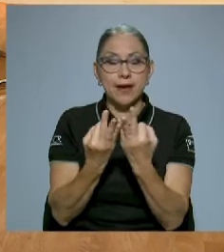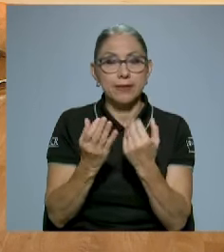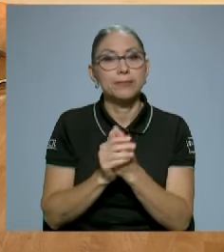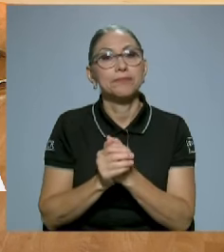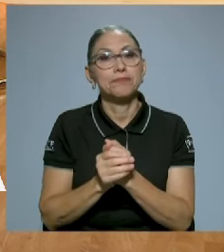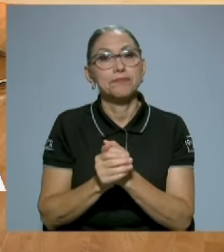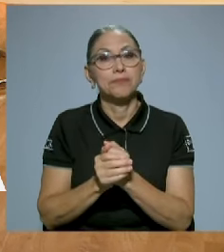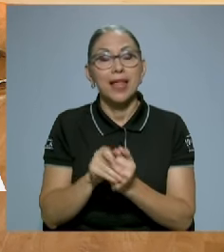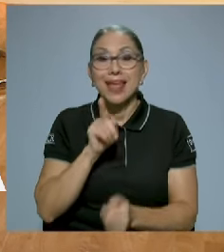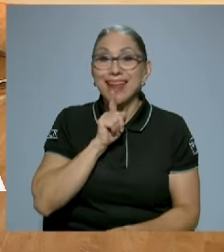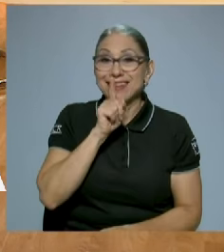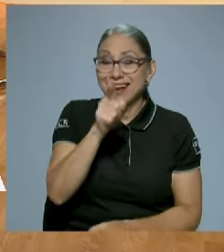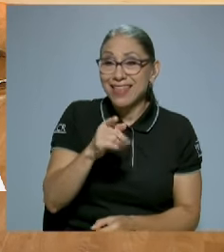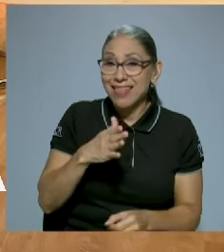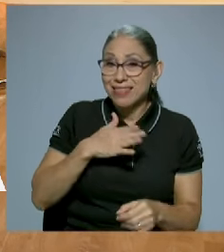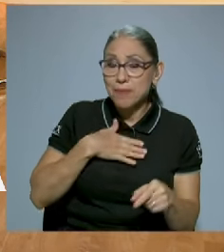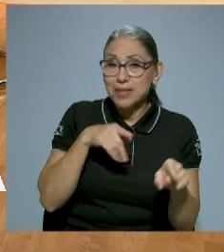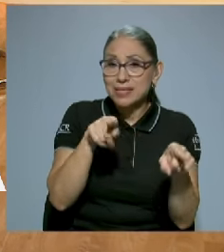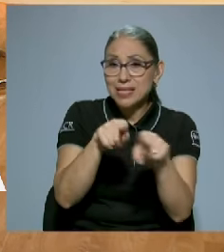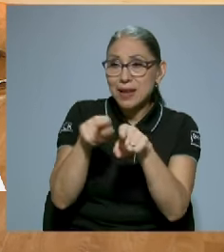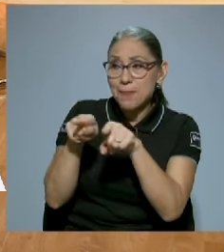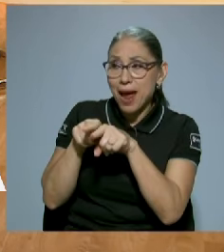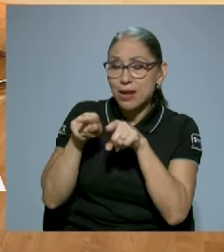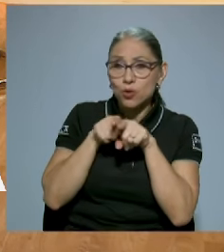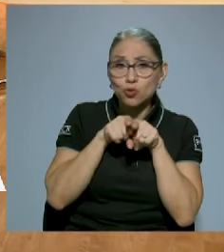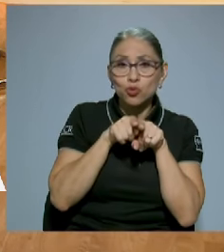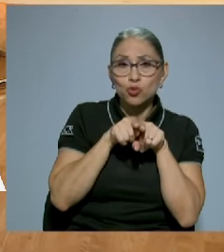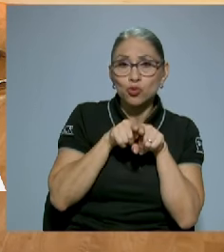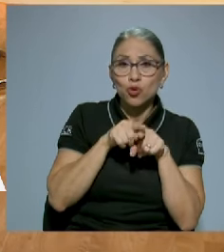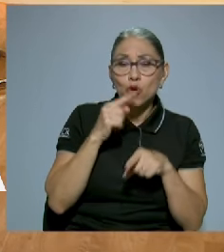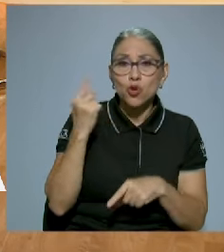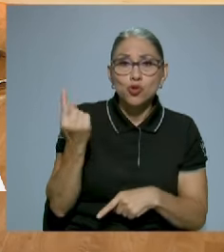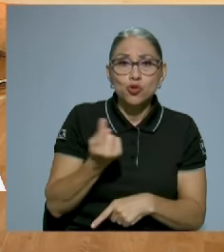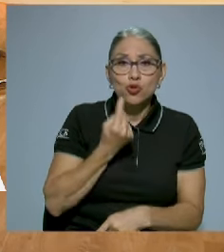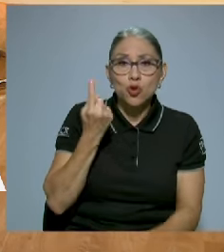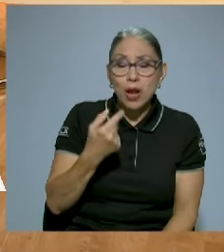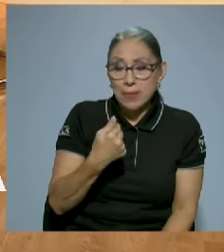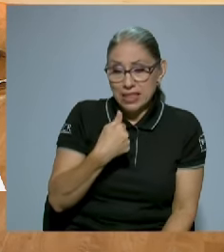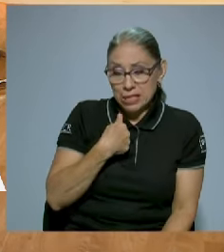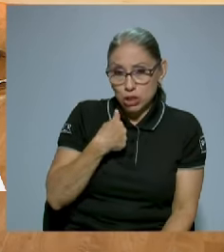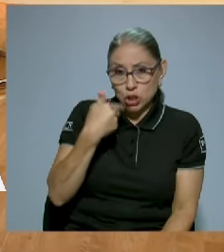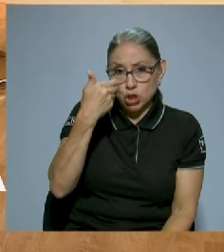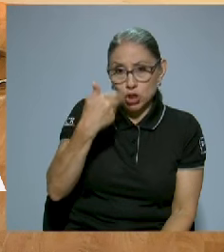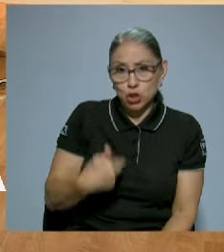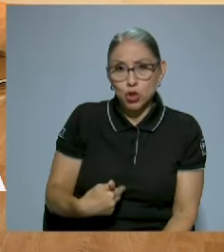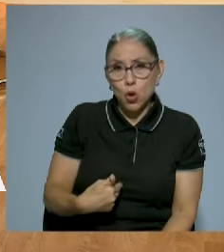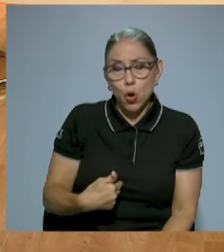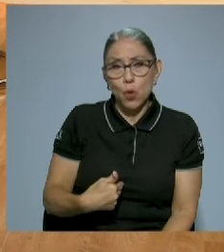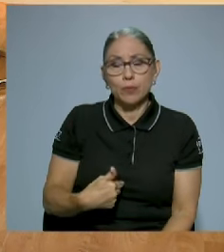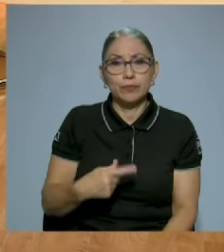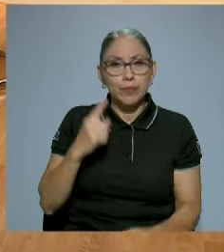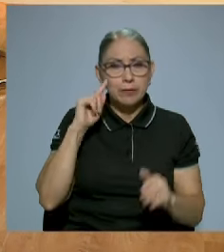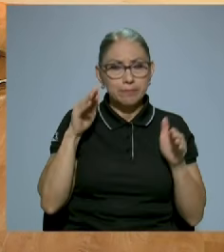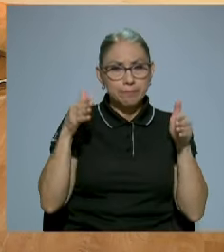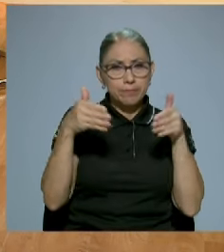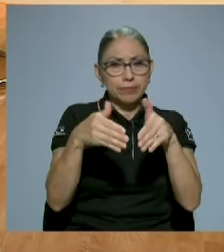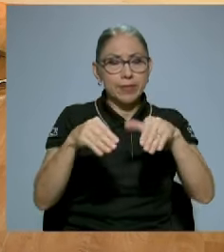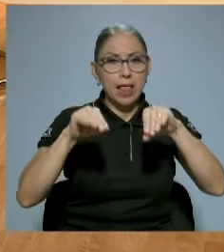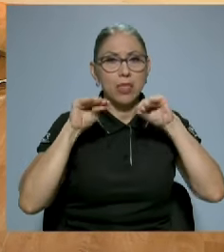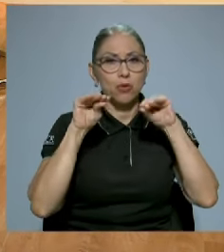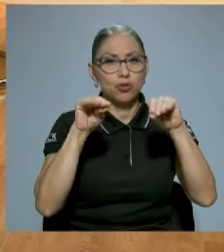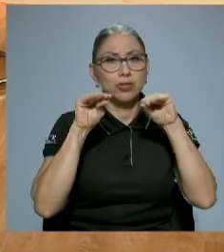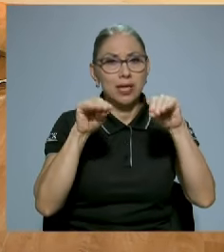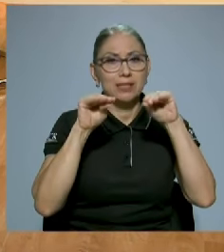de mis hermanos, solo a mí me dio por la docencia, fui el único que en realidad